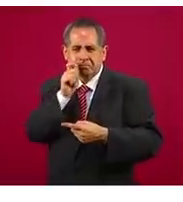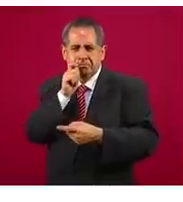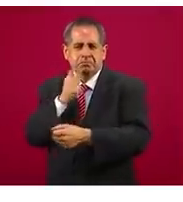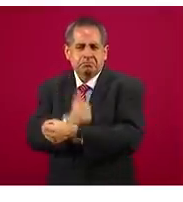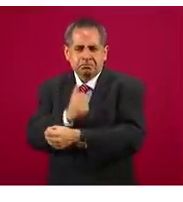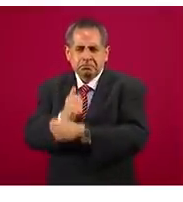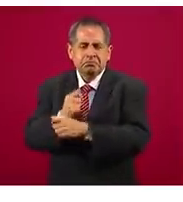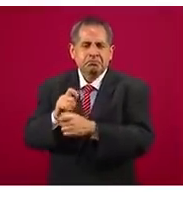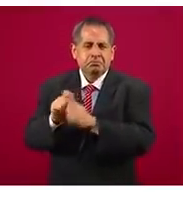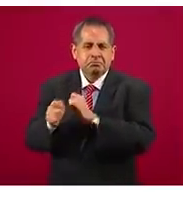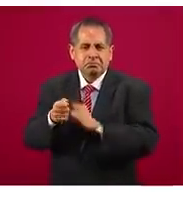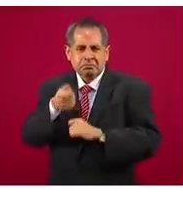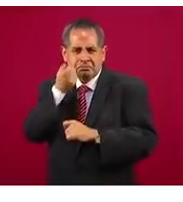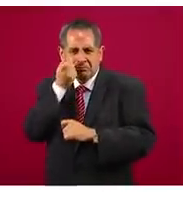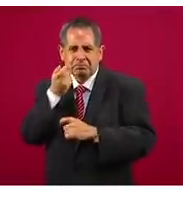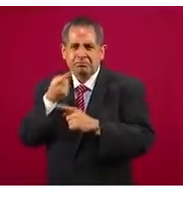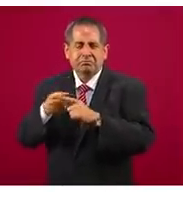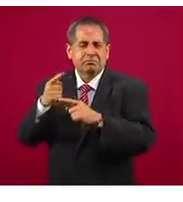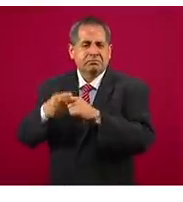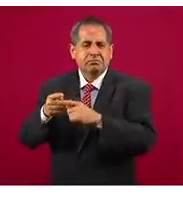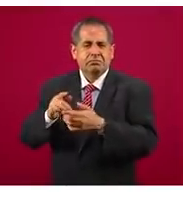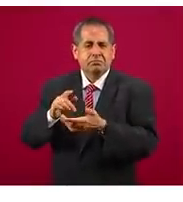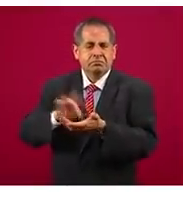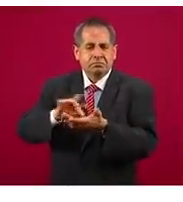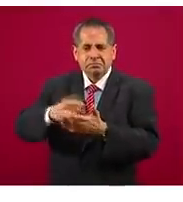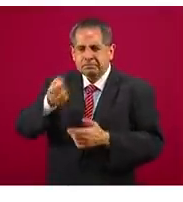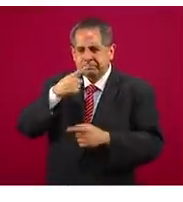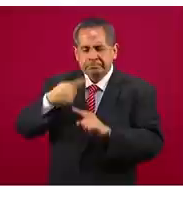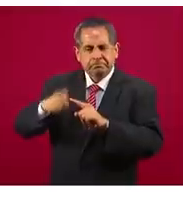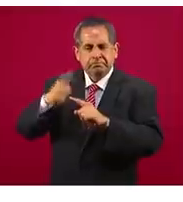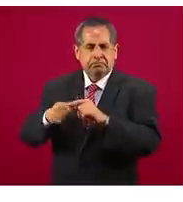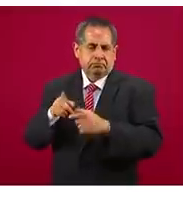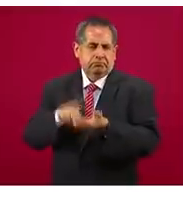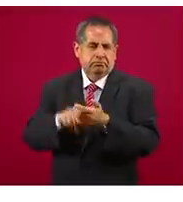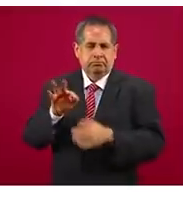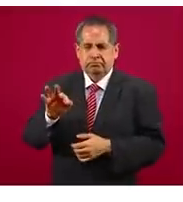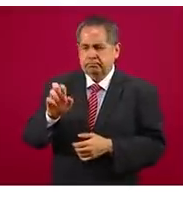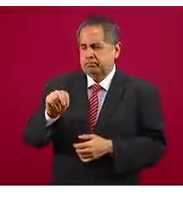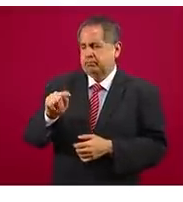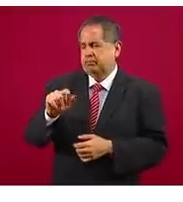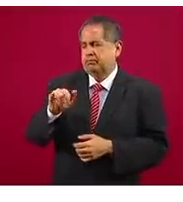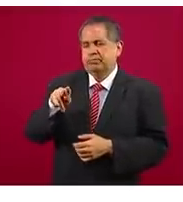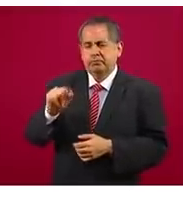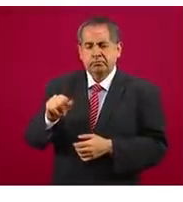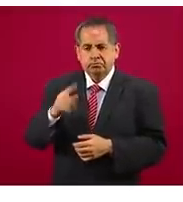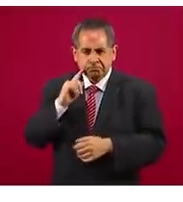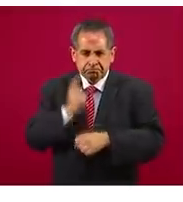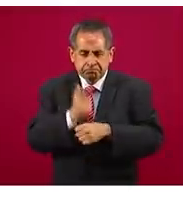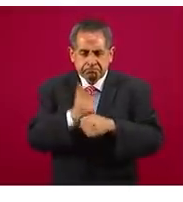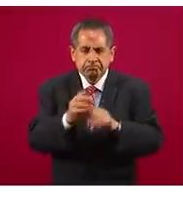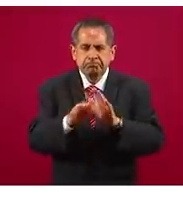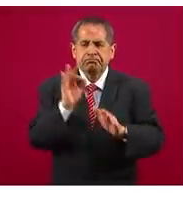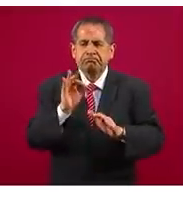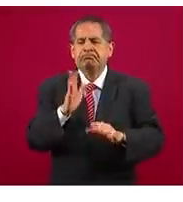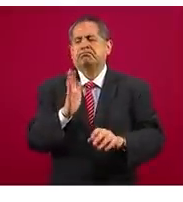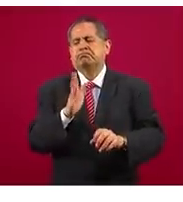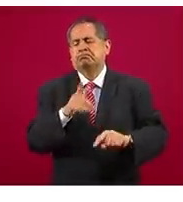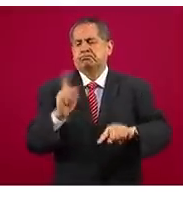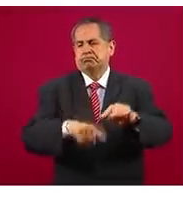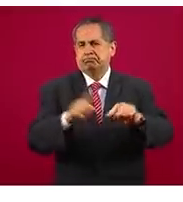goma de opio, las mentafetaminas y desde luego el fentanilo. Erradicación. Estos son los